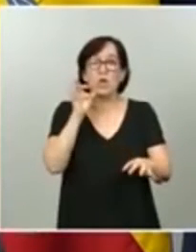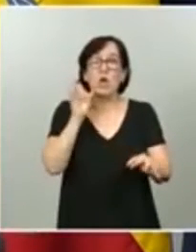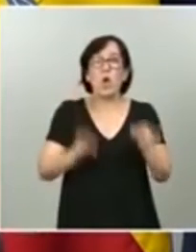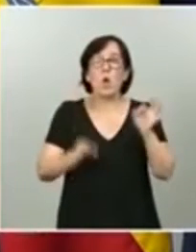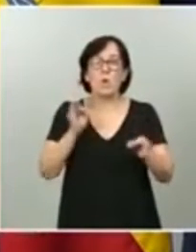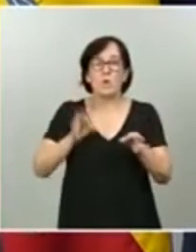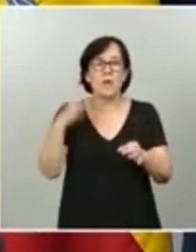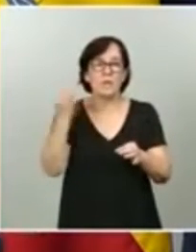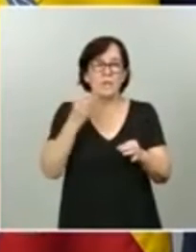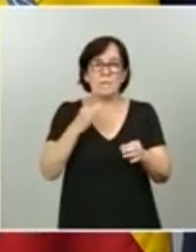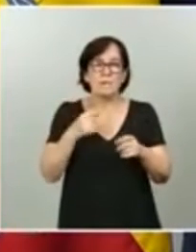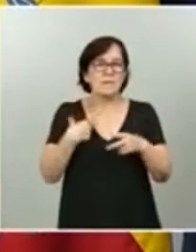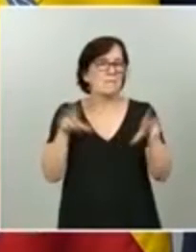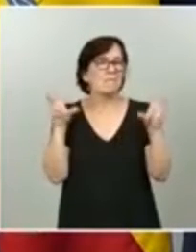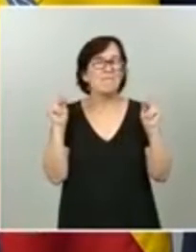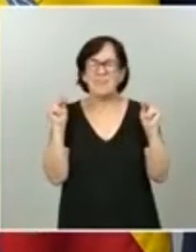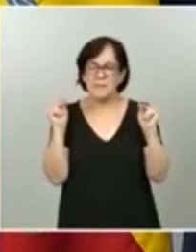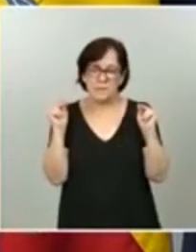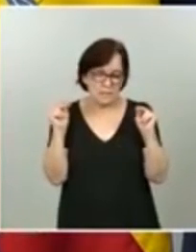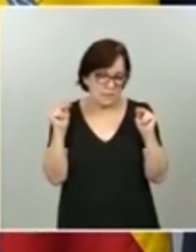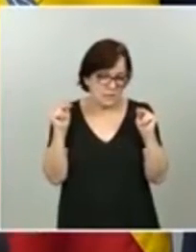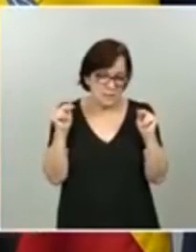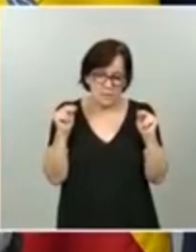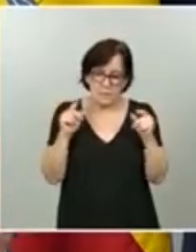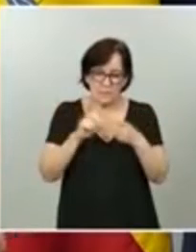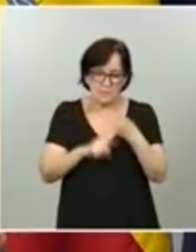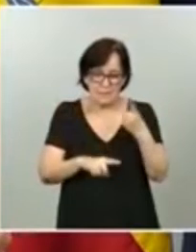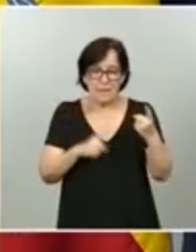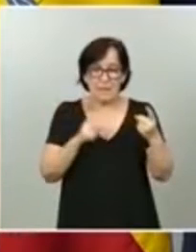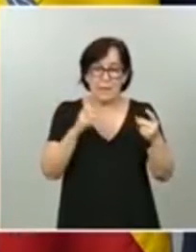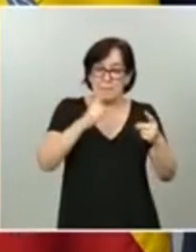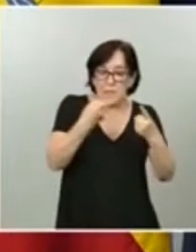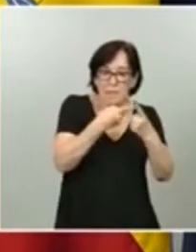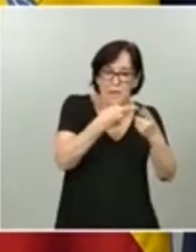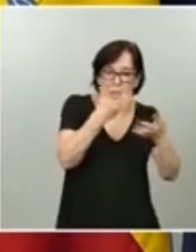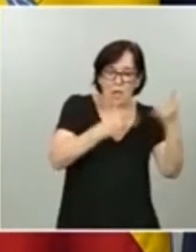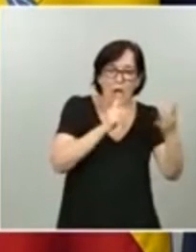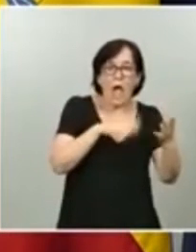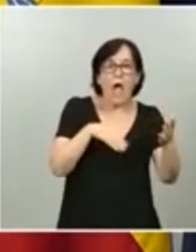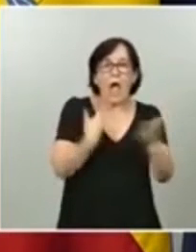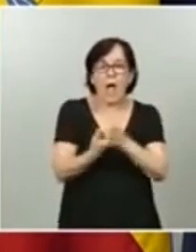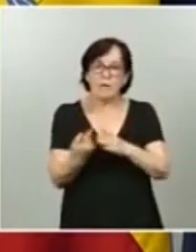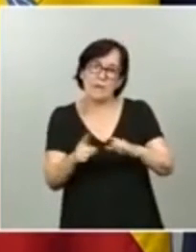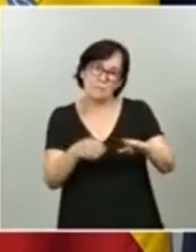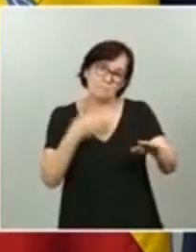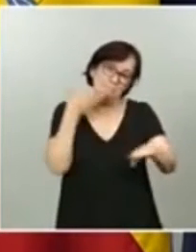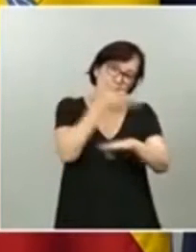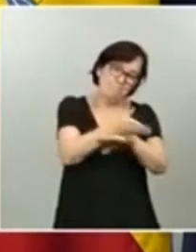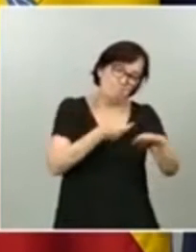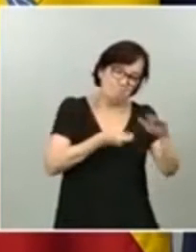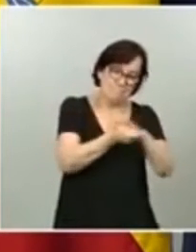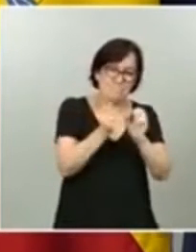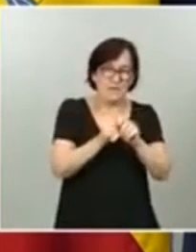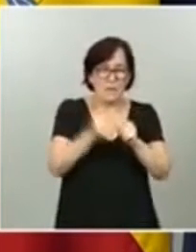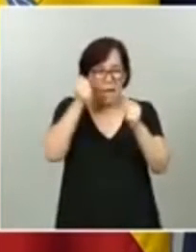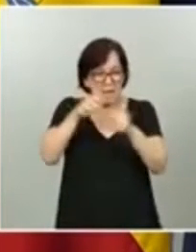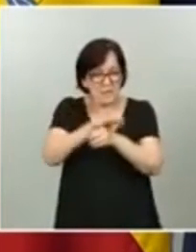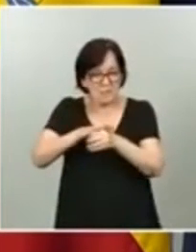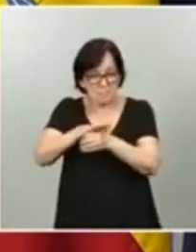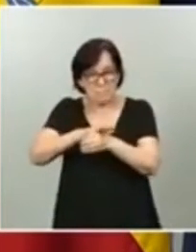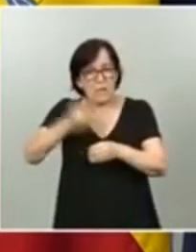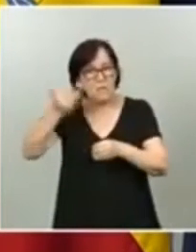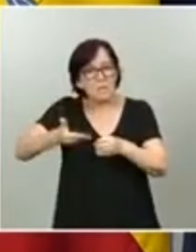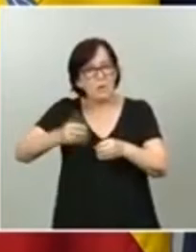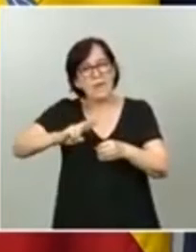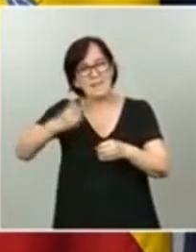agotarse primero la vía administrativa antes de recurrir a ella. Por lo tanto, el despliegue más potente se realiza en la segunda